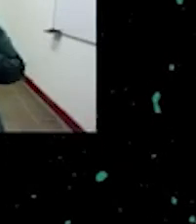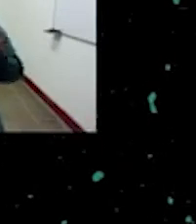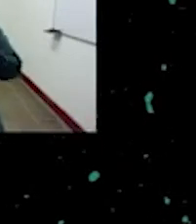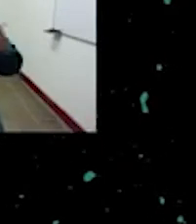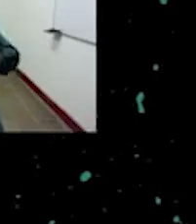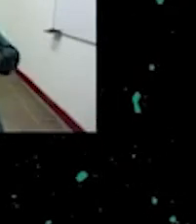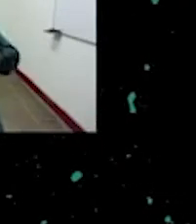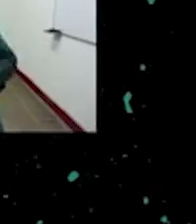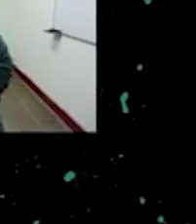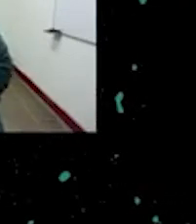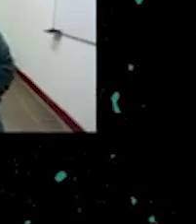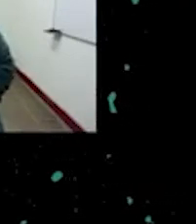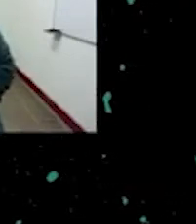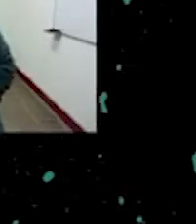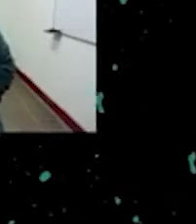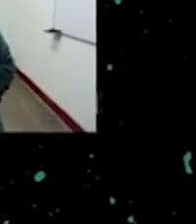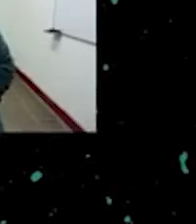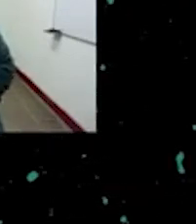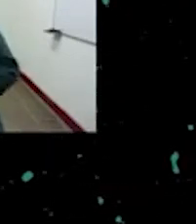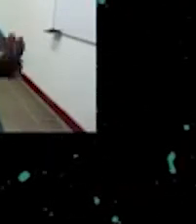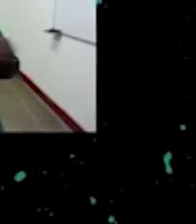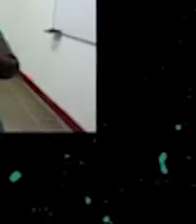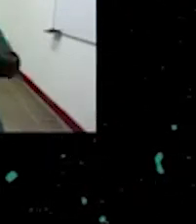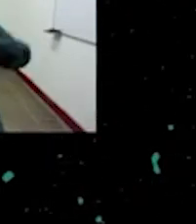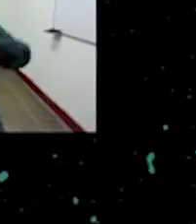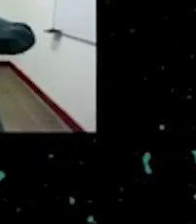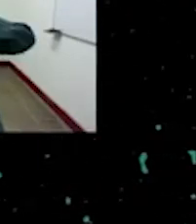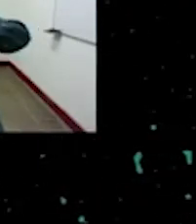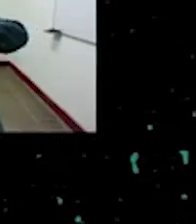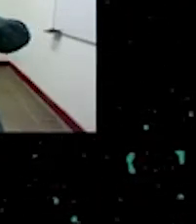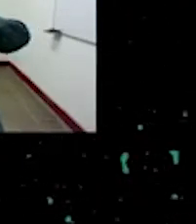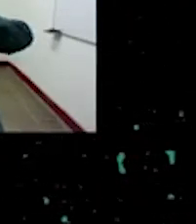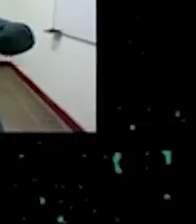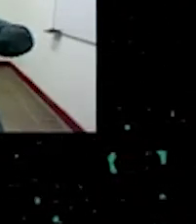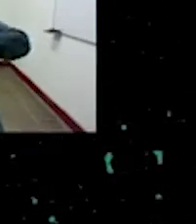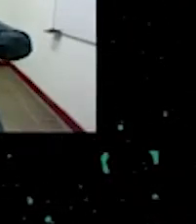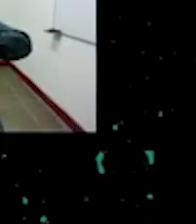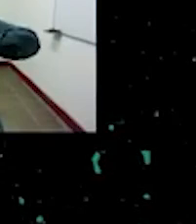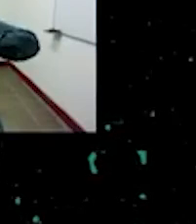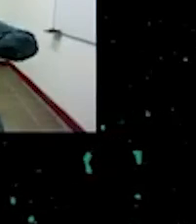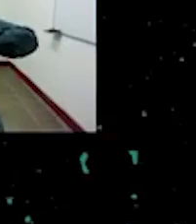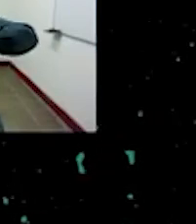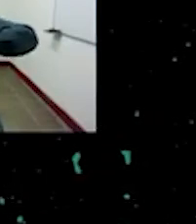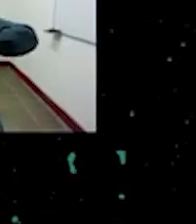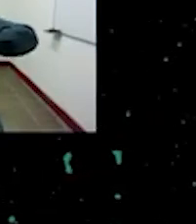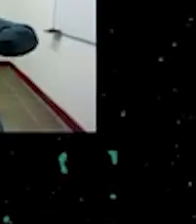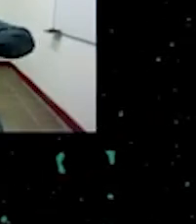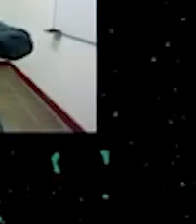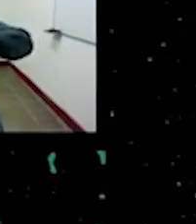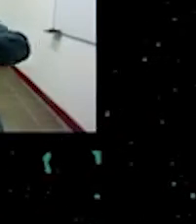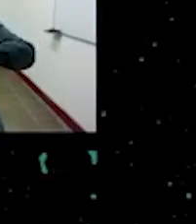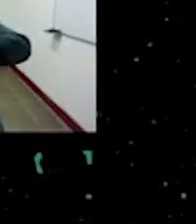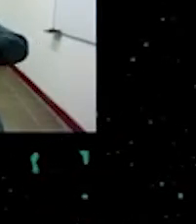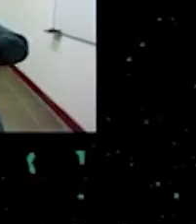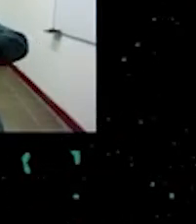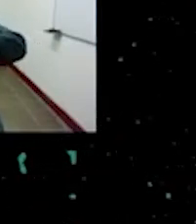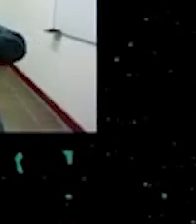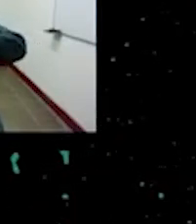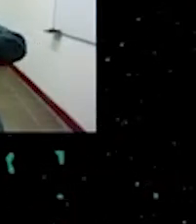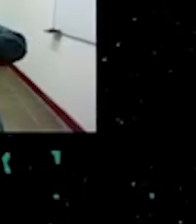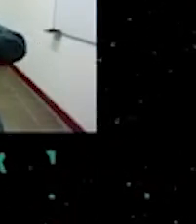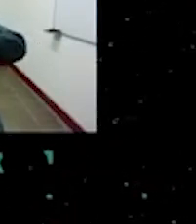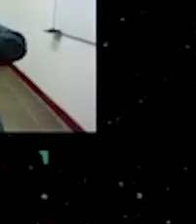poblaciones europeas ¿no? de todo este de todo este transporte eh consigo se trajeron